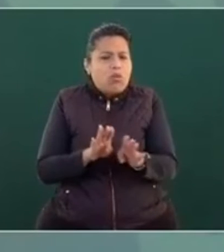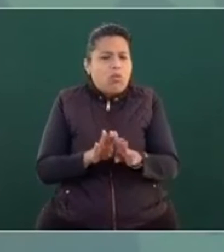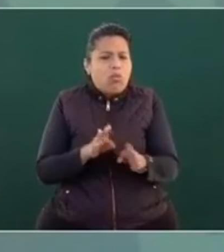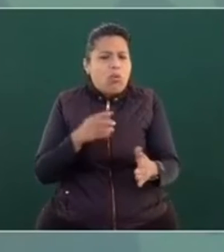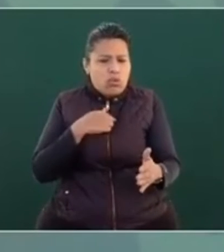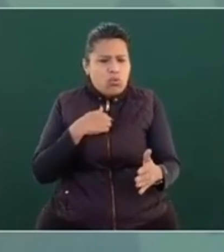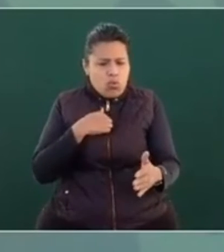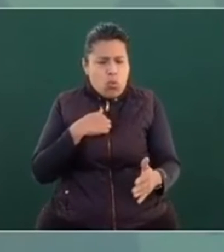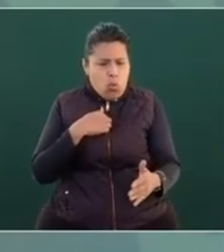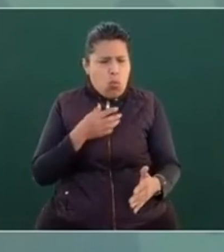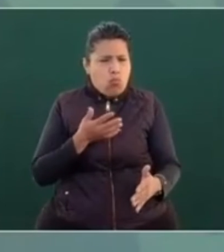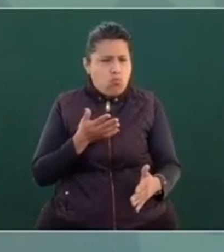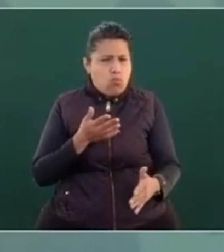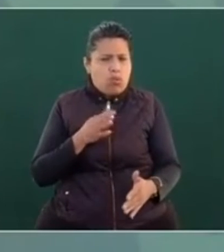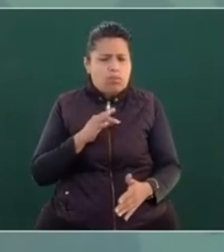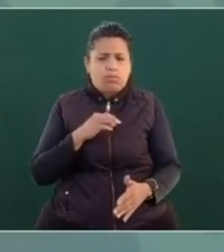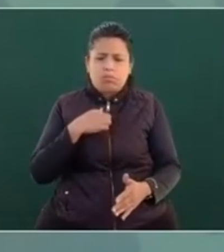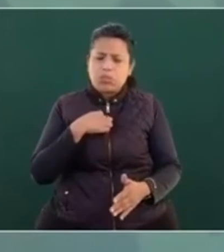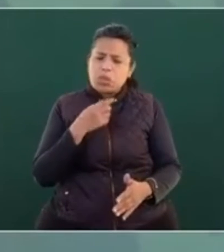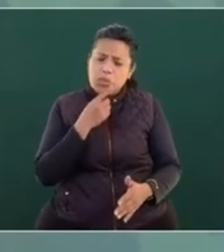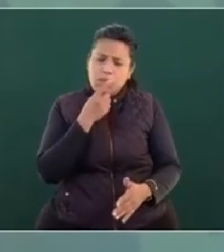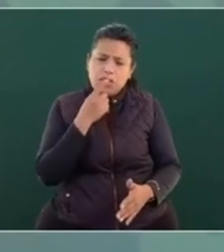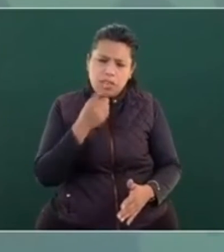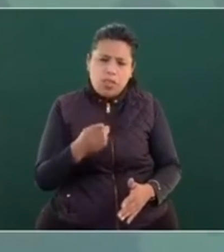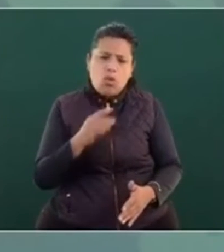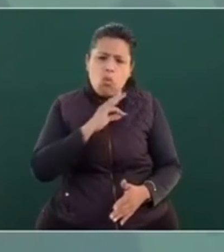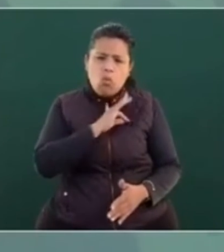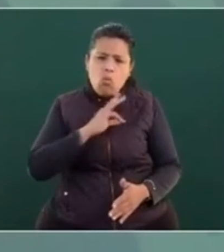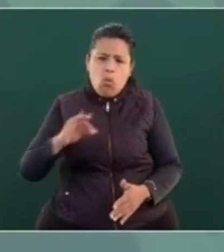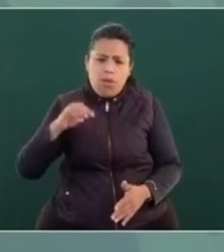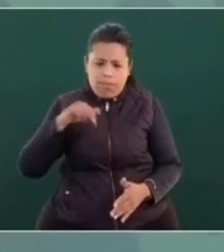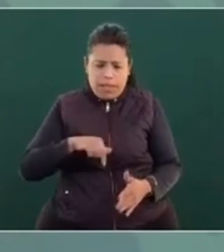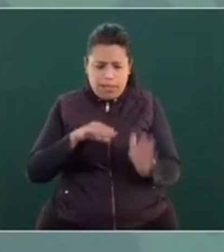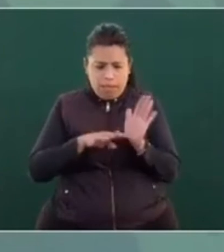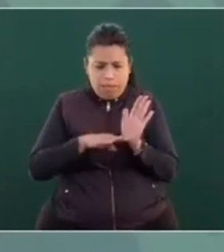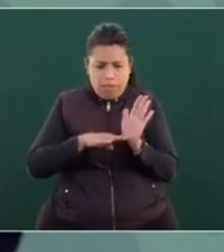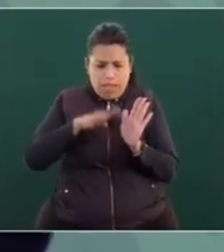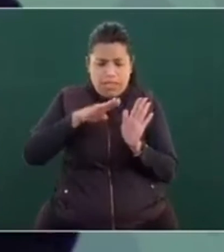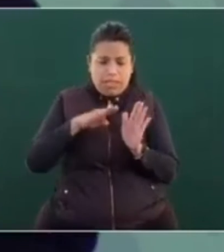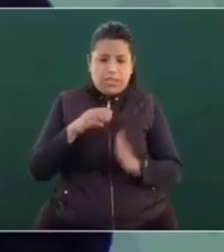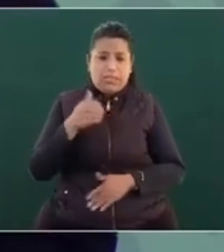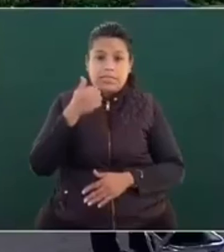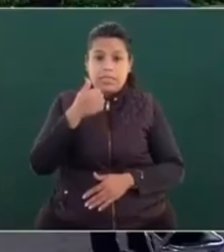Yo sostengo que vamos a crecer este año 6 por ciento,